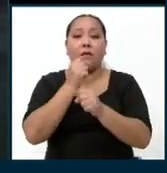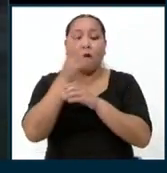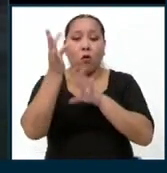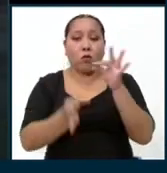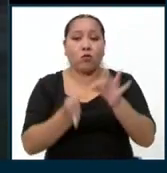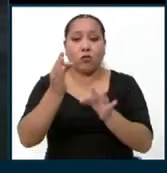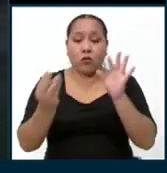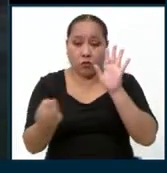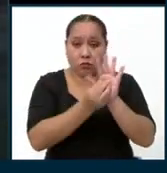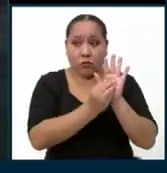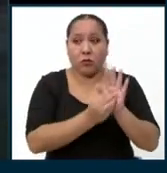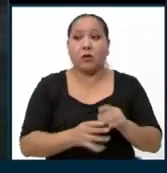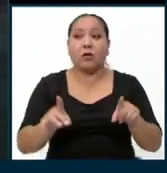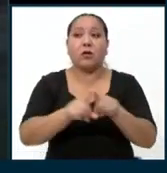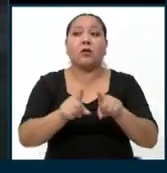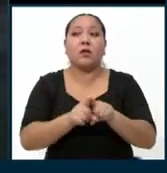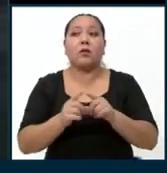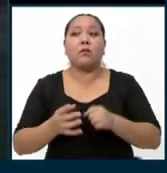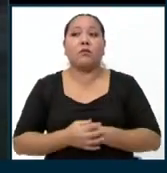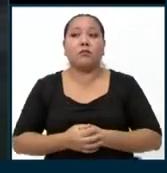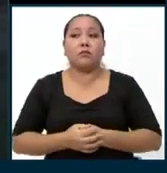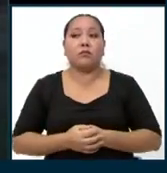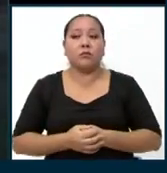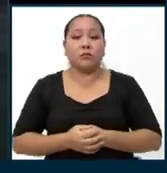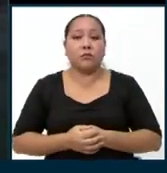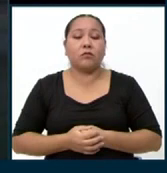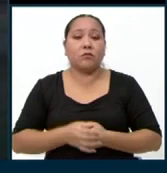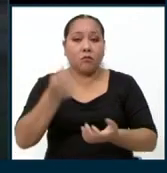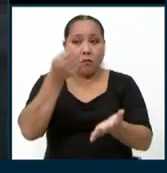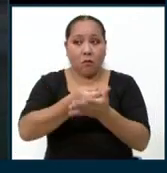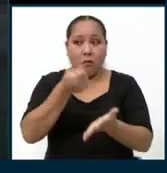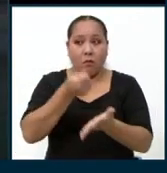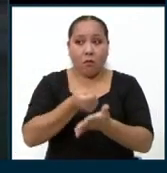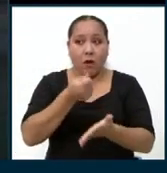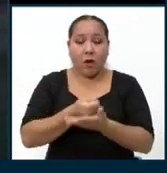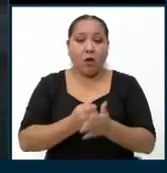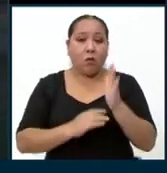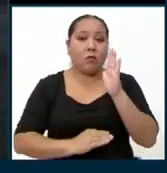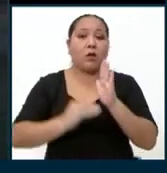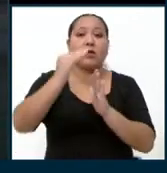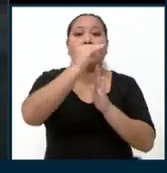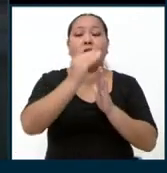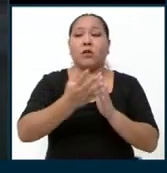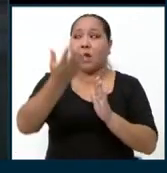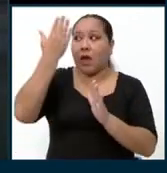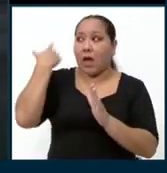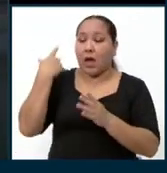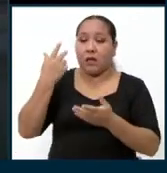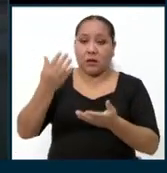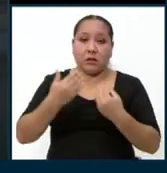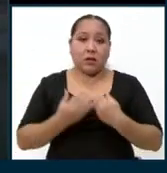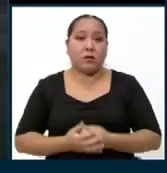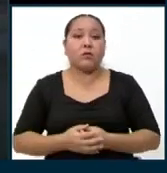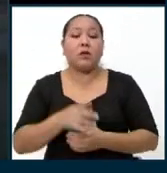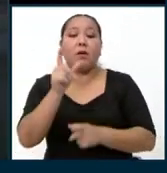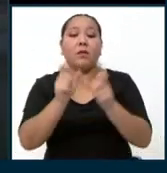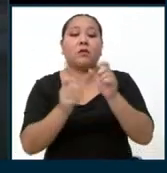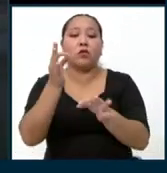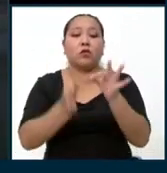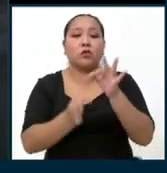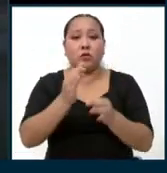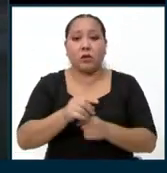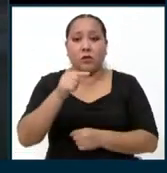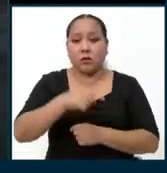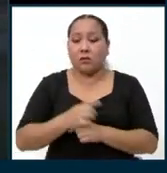también un salario mayor del que estábamos percibiendo los judiciales del Perú, entre otras